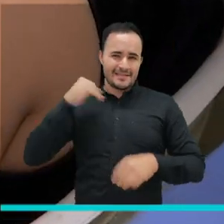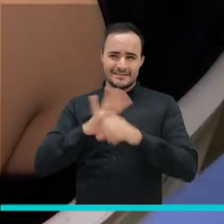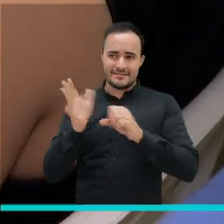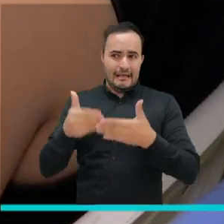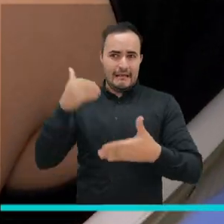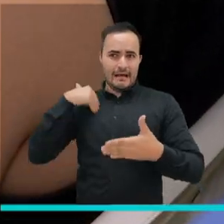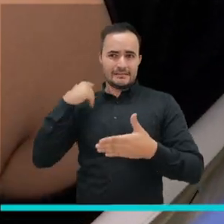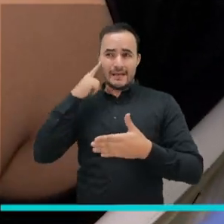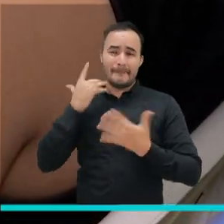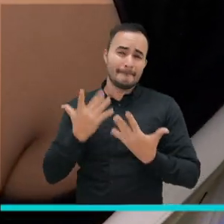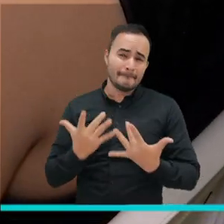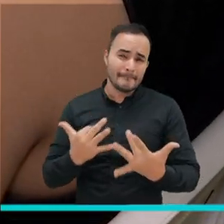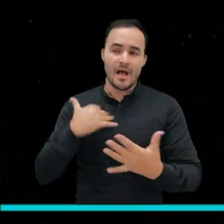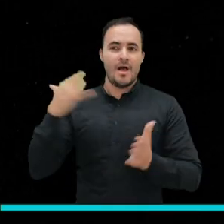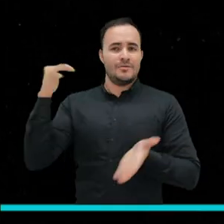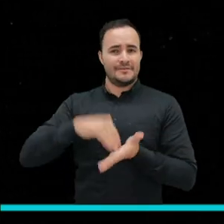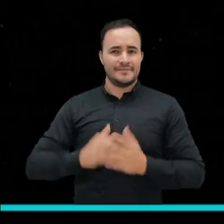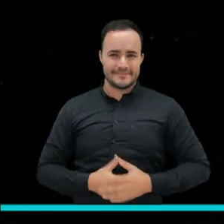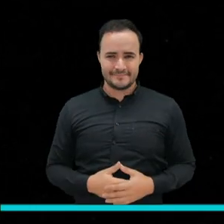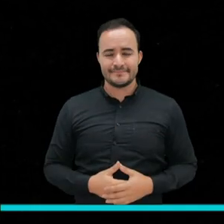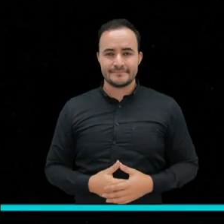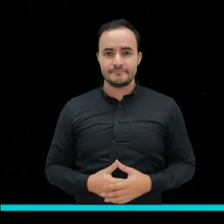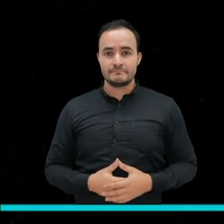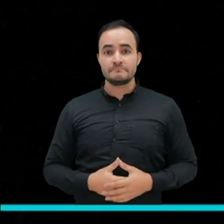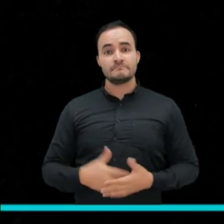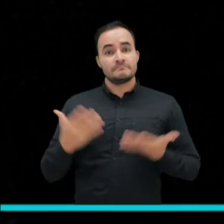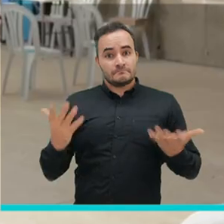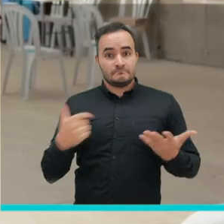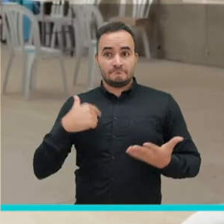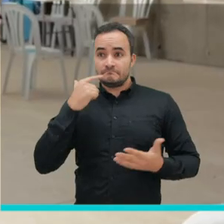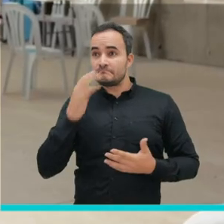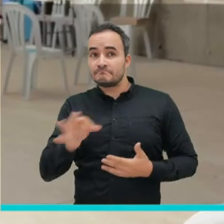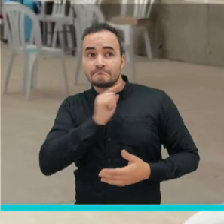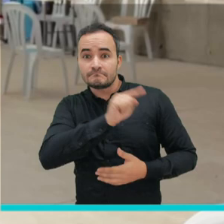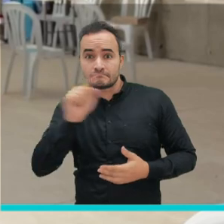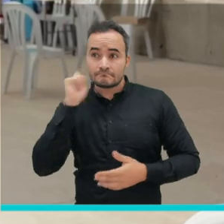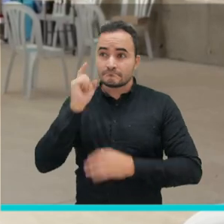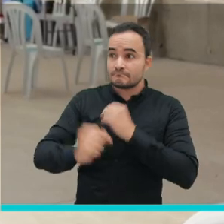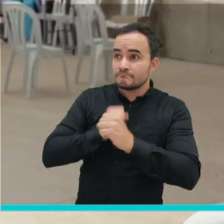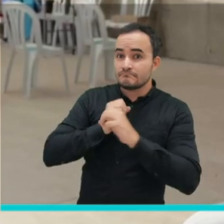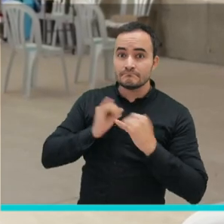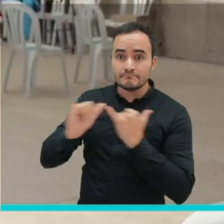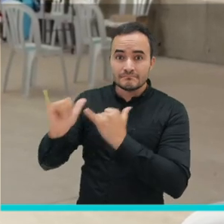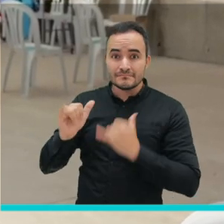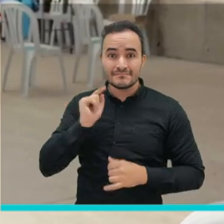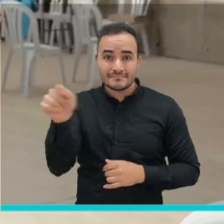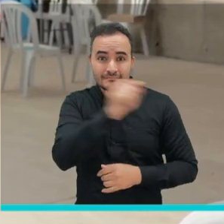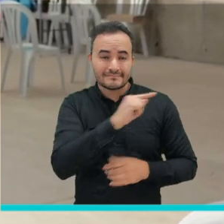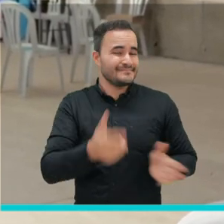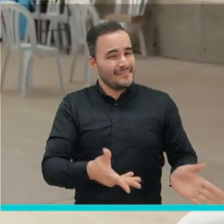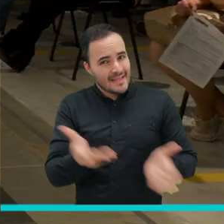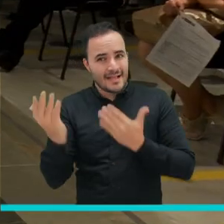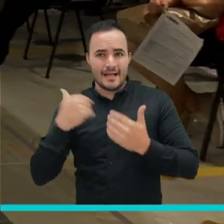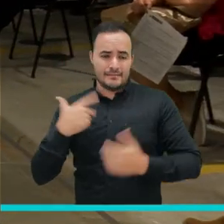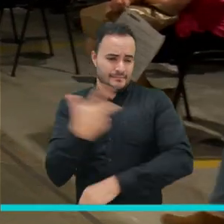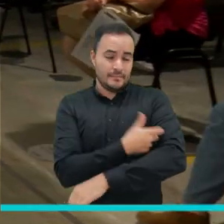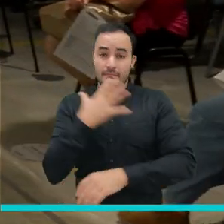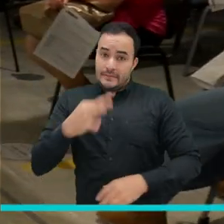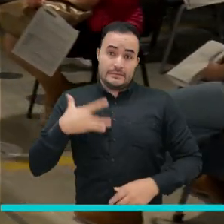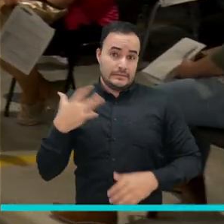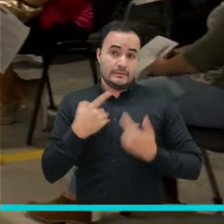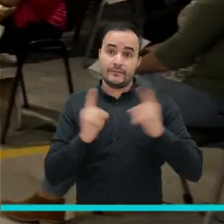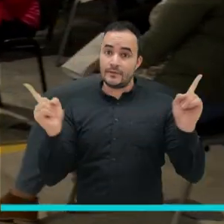lo era antes de la pandemia. Invito a todos los que ya puedan vacunarse, de verdad que es mucho más